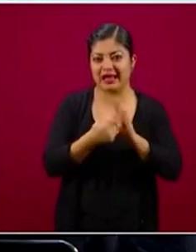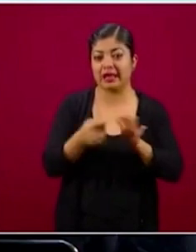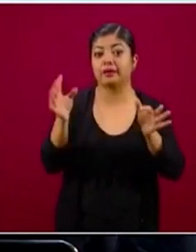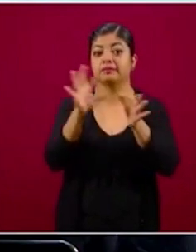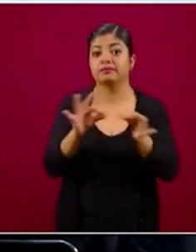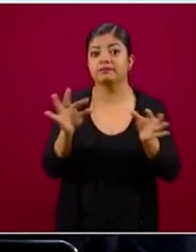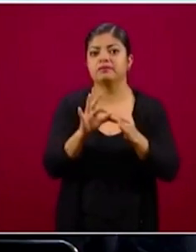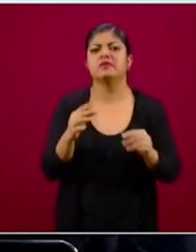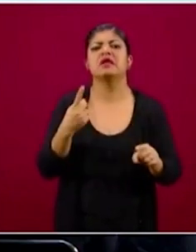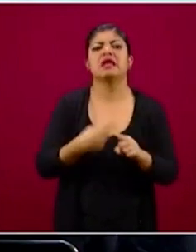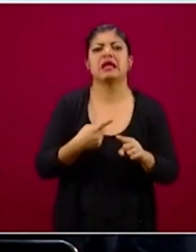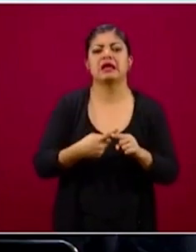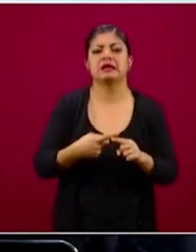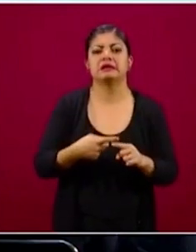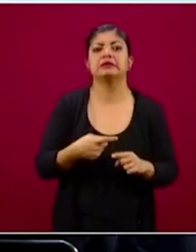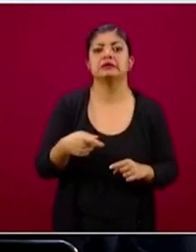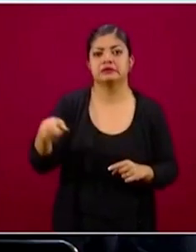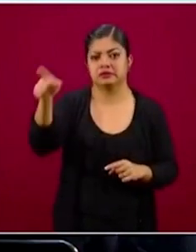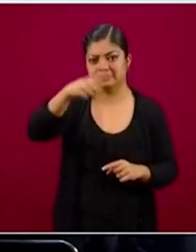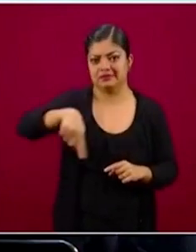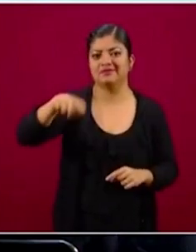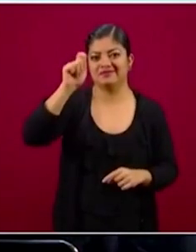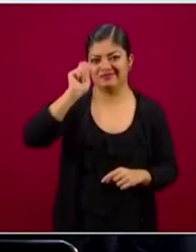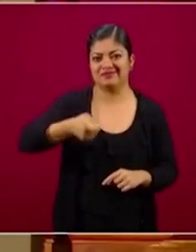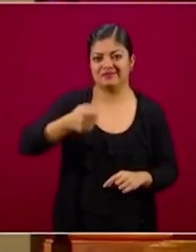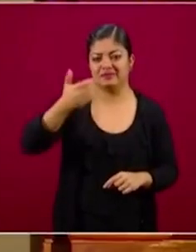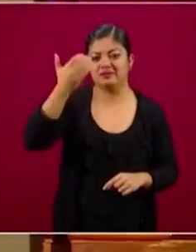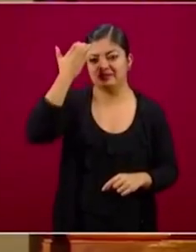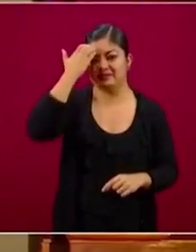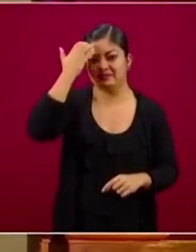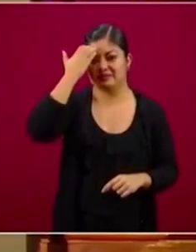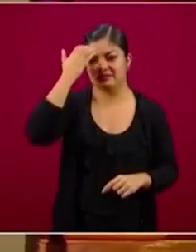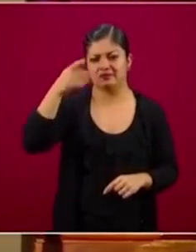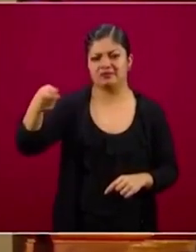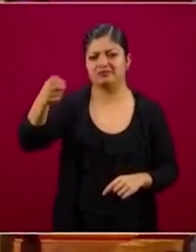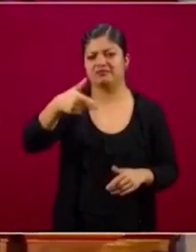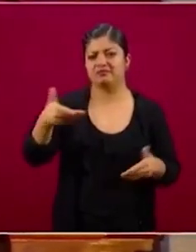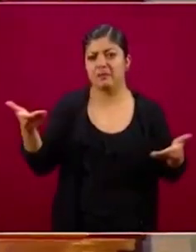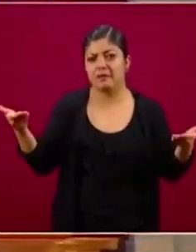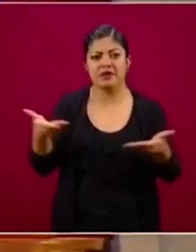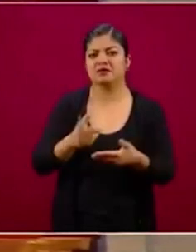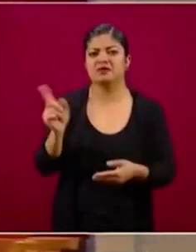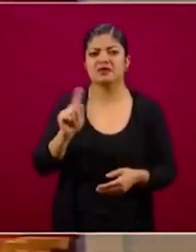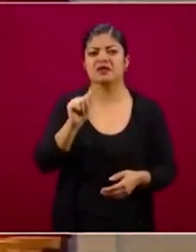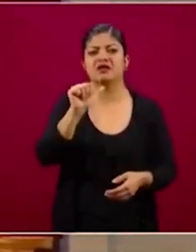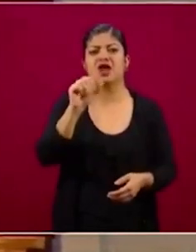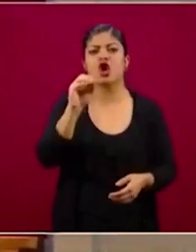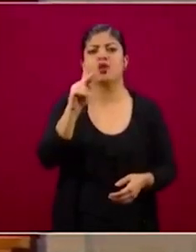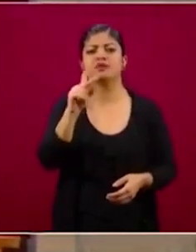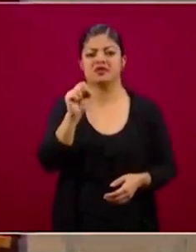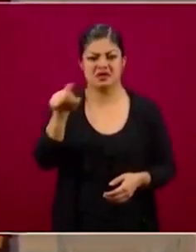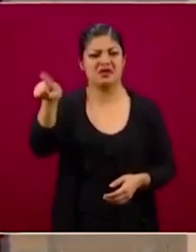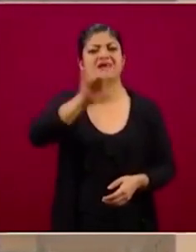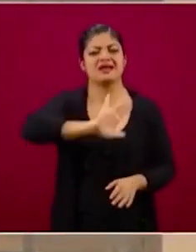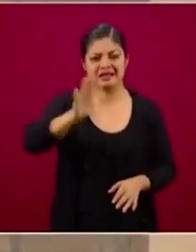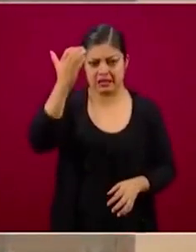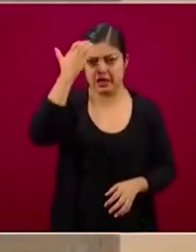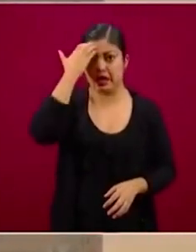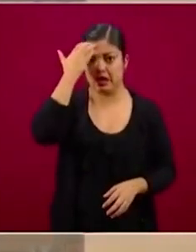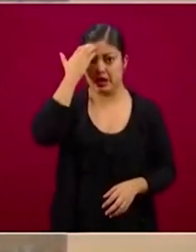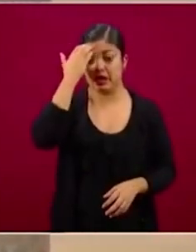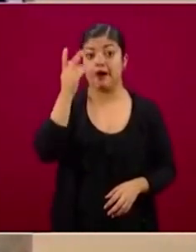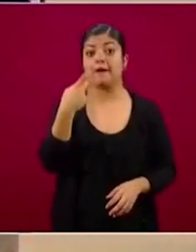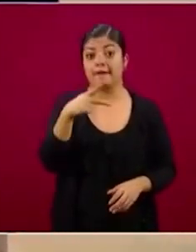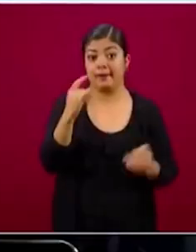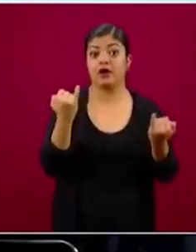trabajo. Quienes son derechohabientes del Seguro Social no se las debemos de presentar, las ubican perfecto a las TAOTs, pero quisimos ver también